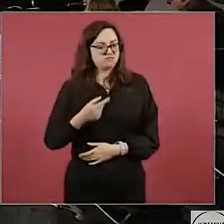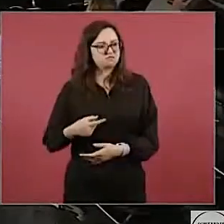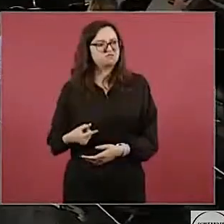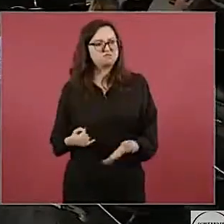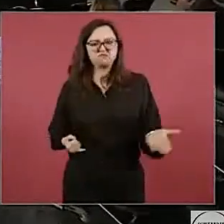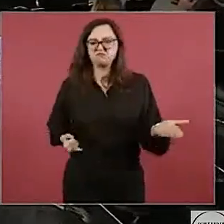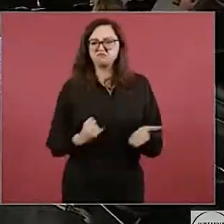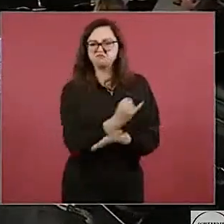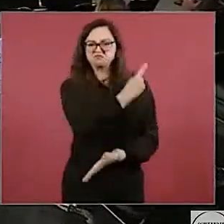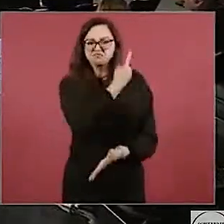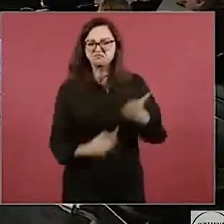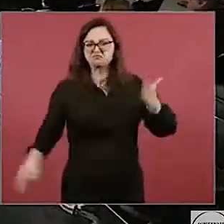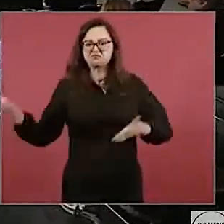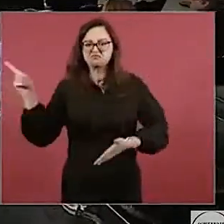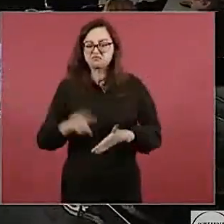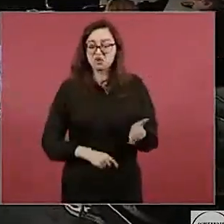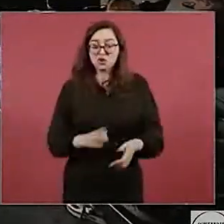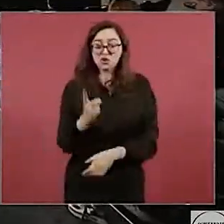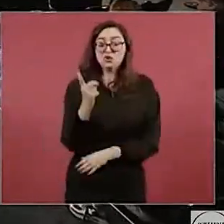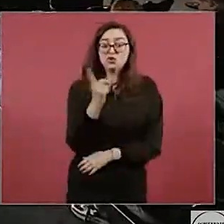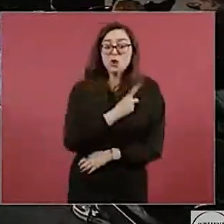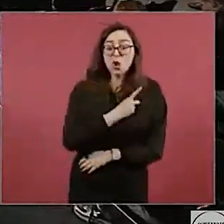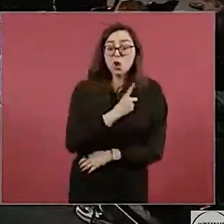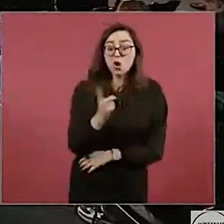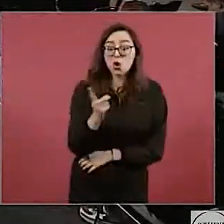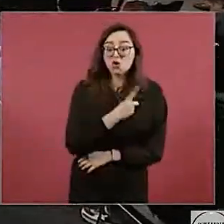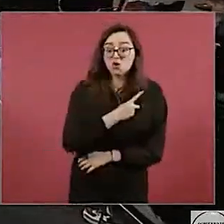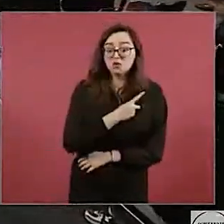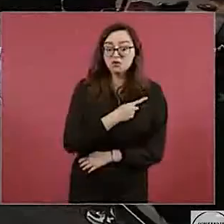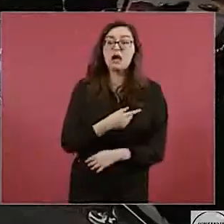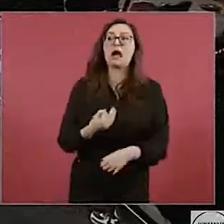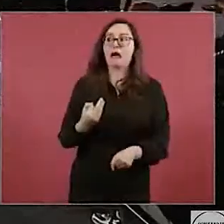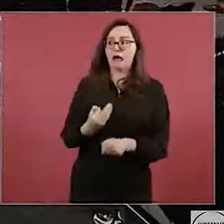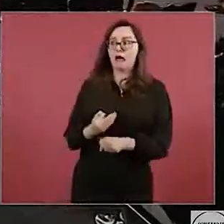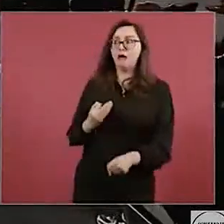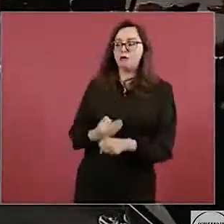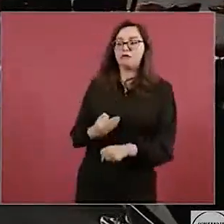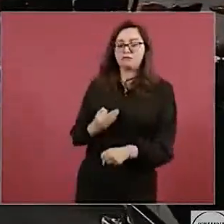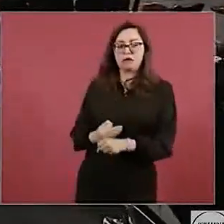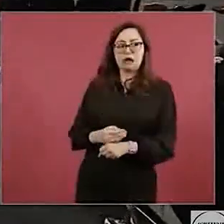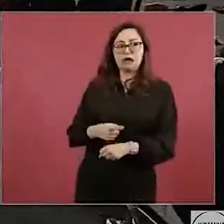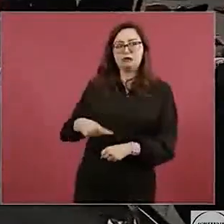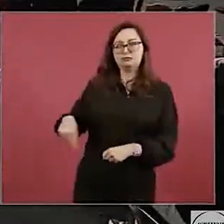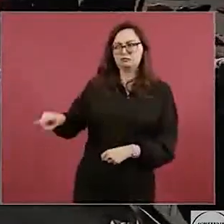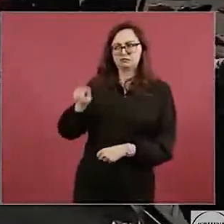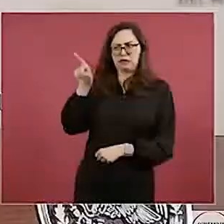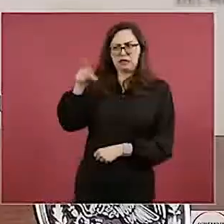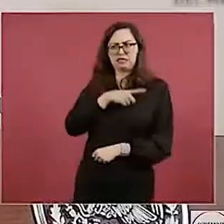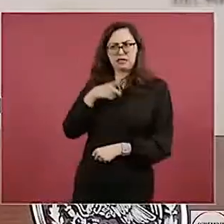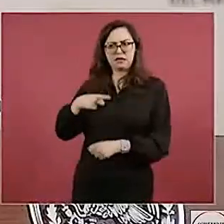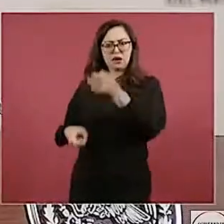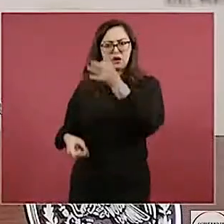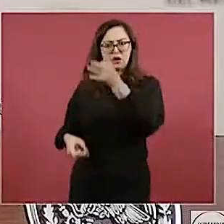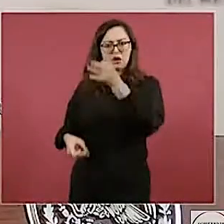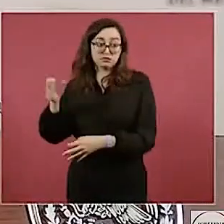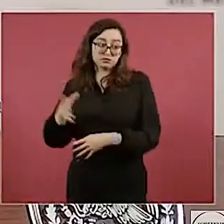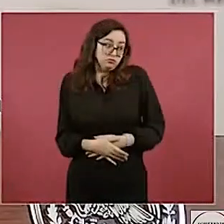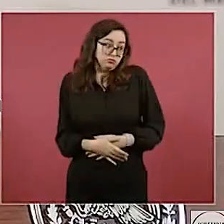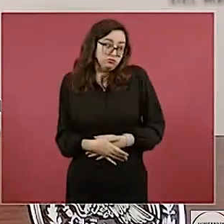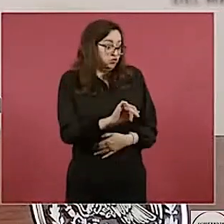y yo creo que se justifica,